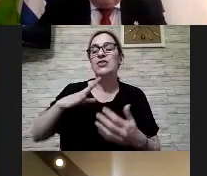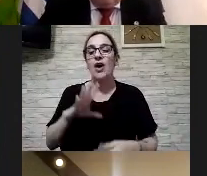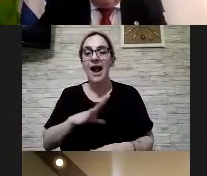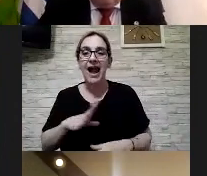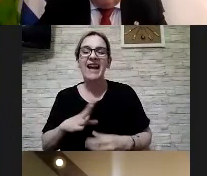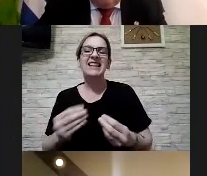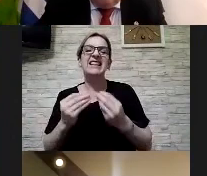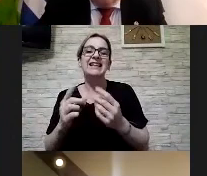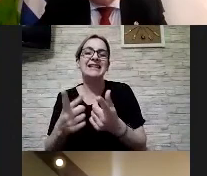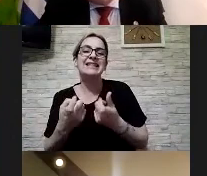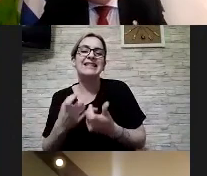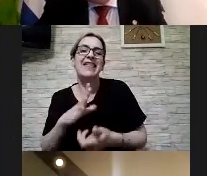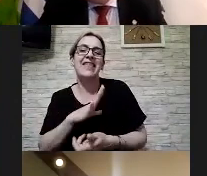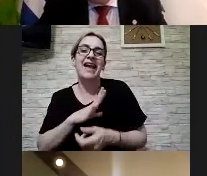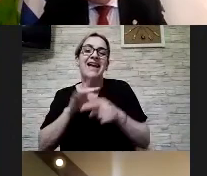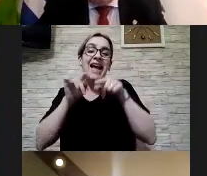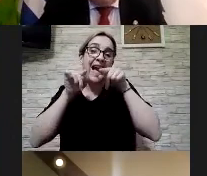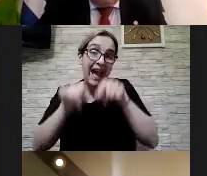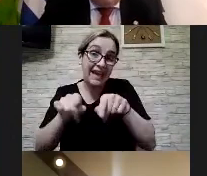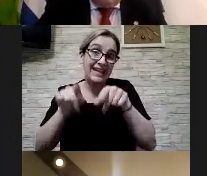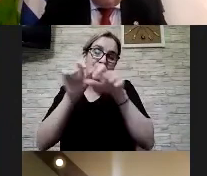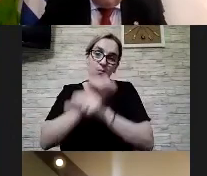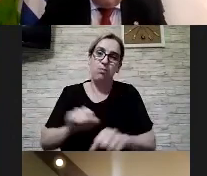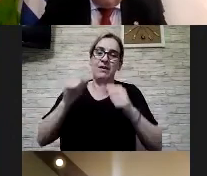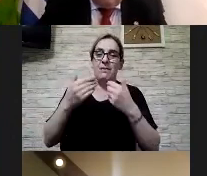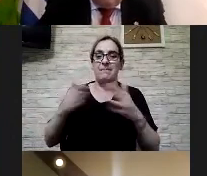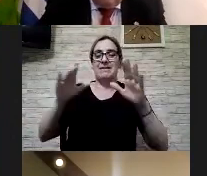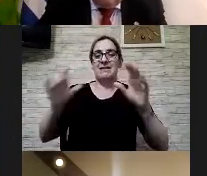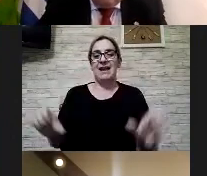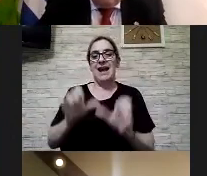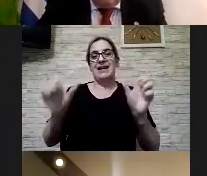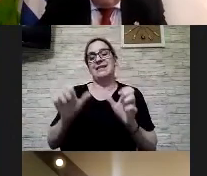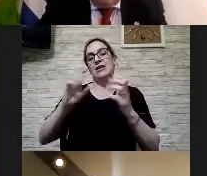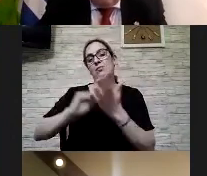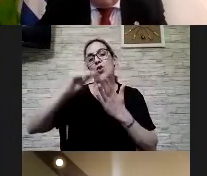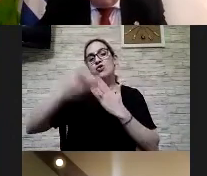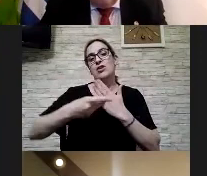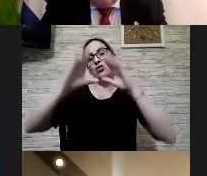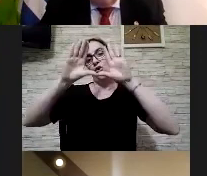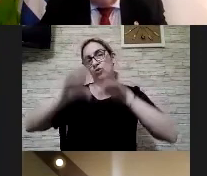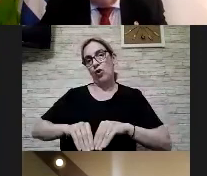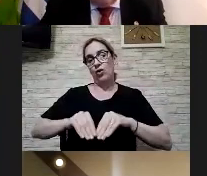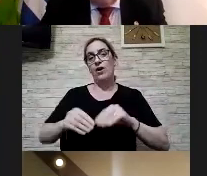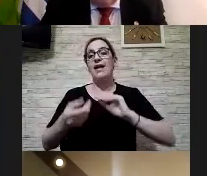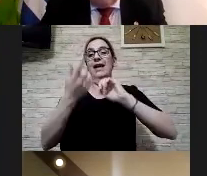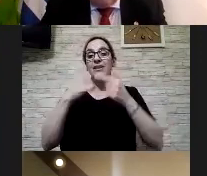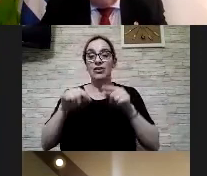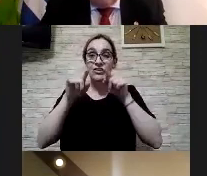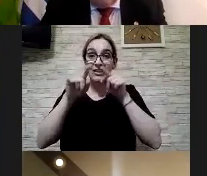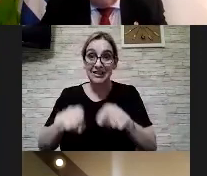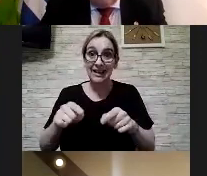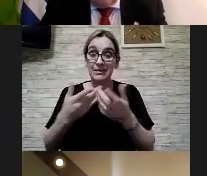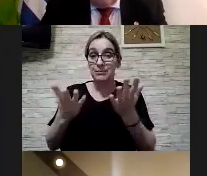tiene ahí recién podremos empezar a elaborar el resto del proyecto ¿no? entonces hay encontrar hechos situaciones